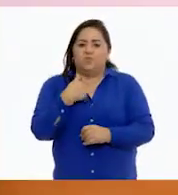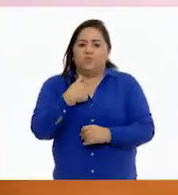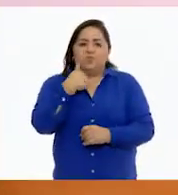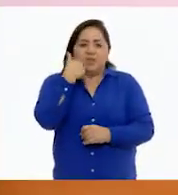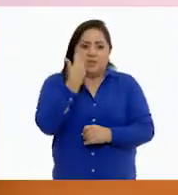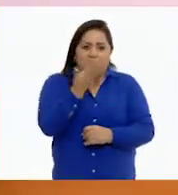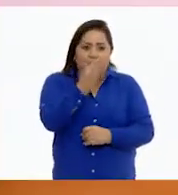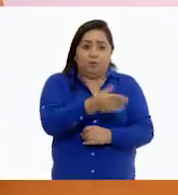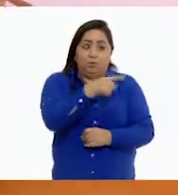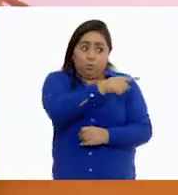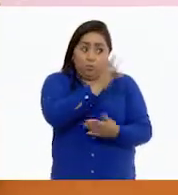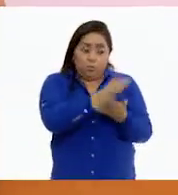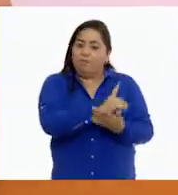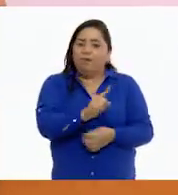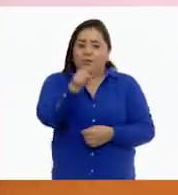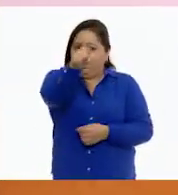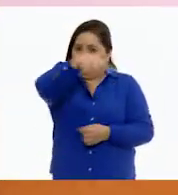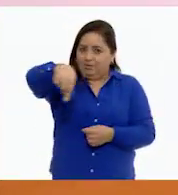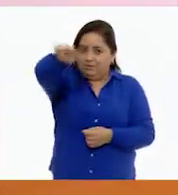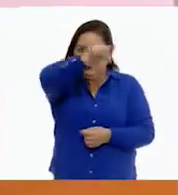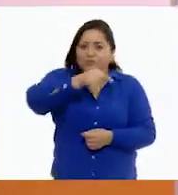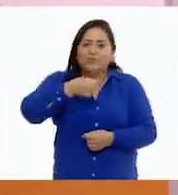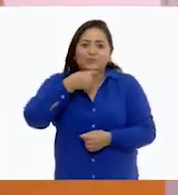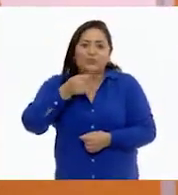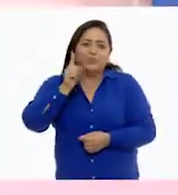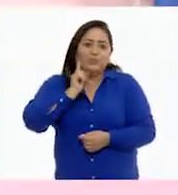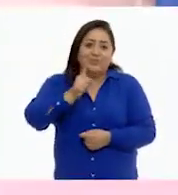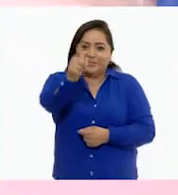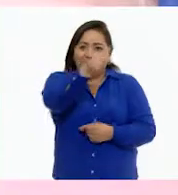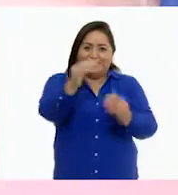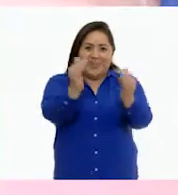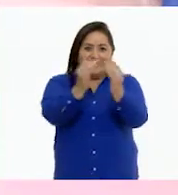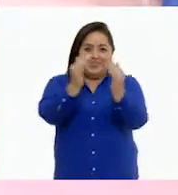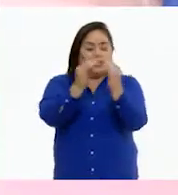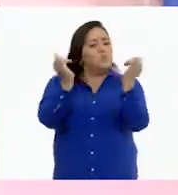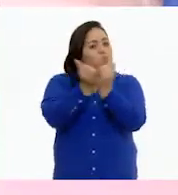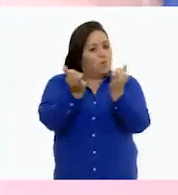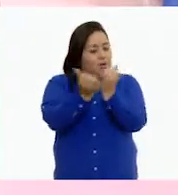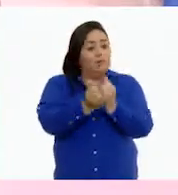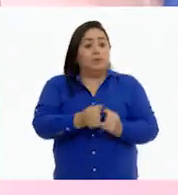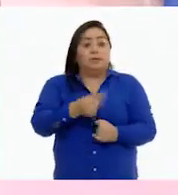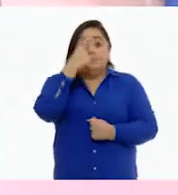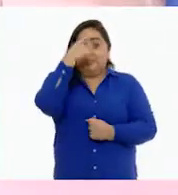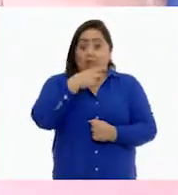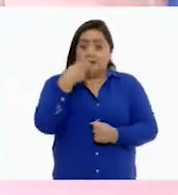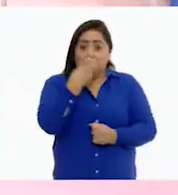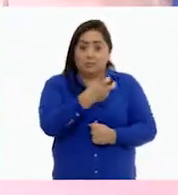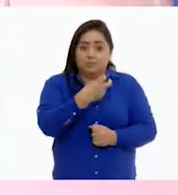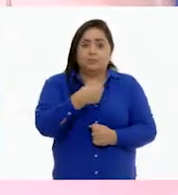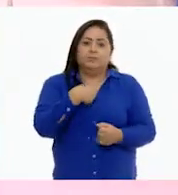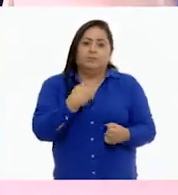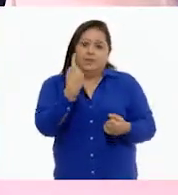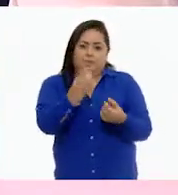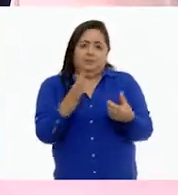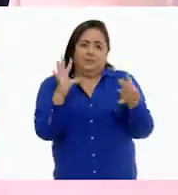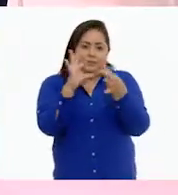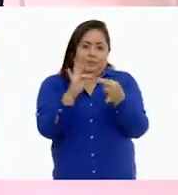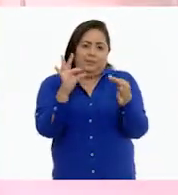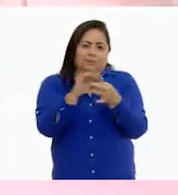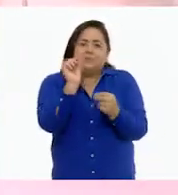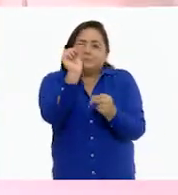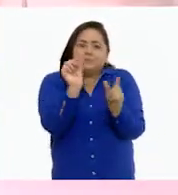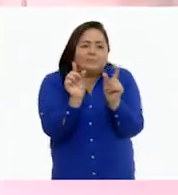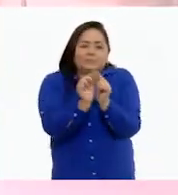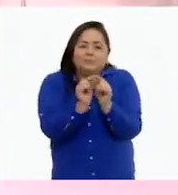un reto. No solamente a ti, sino a nuestros niños y niñas que están en su casa. Perfecto. Para ello voy a contarles una pequeña